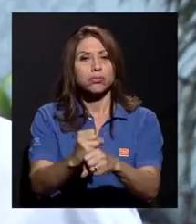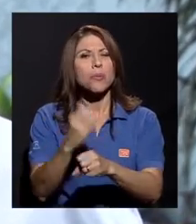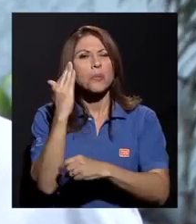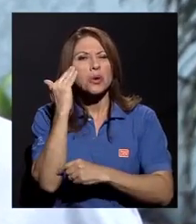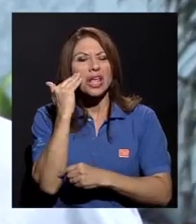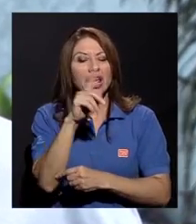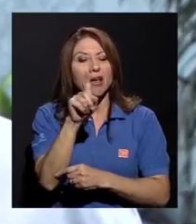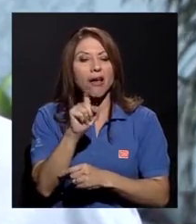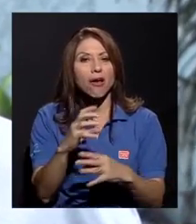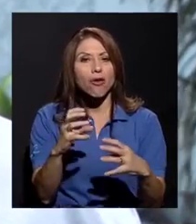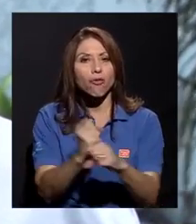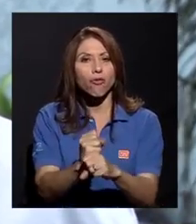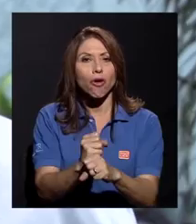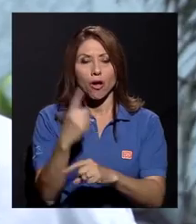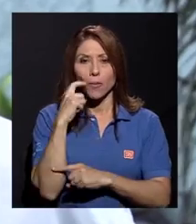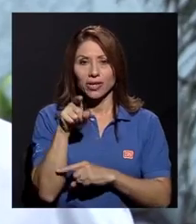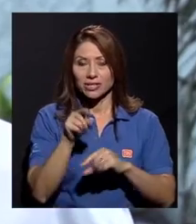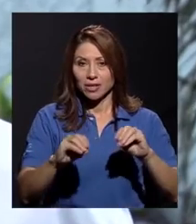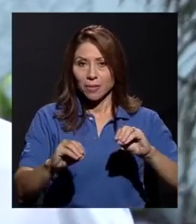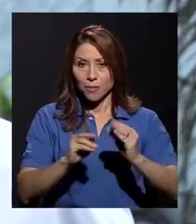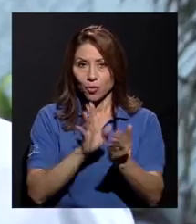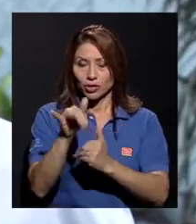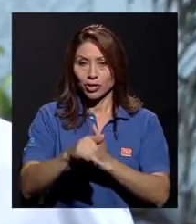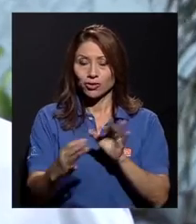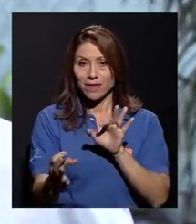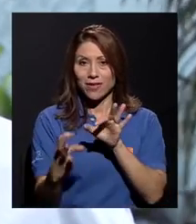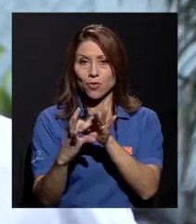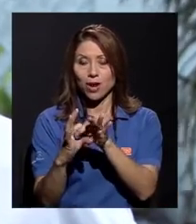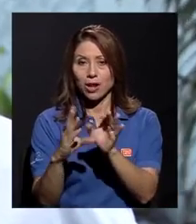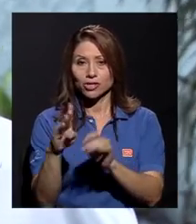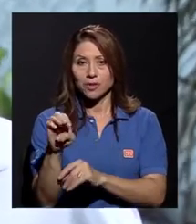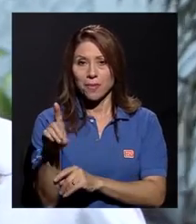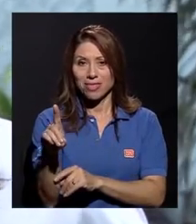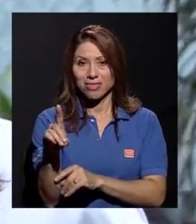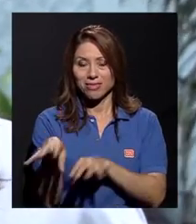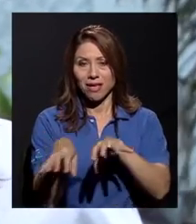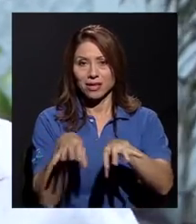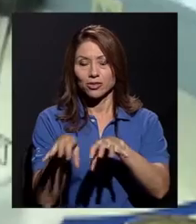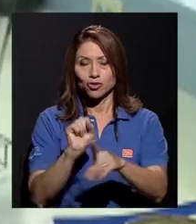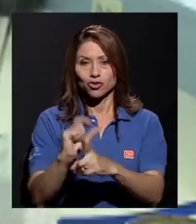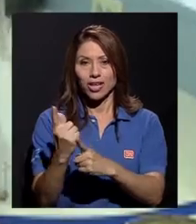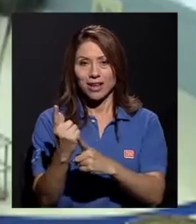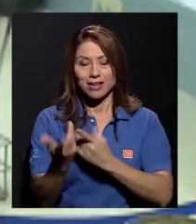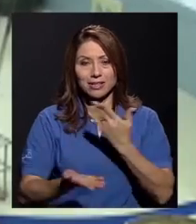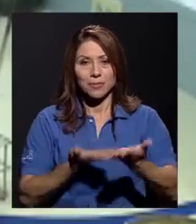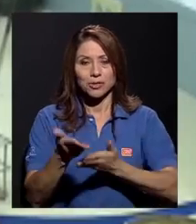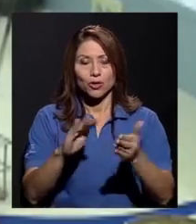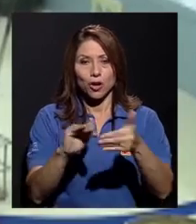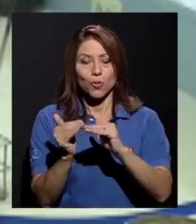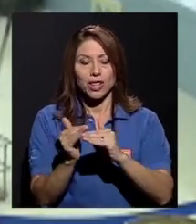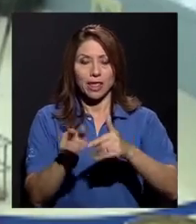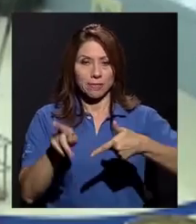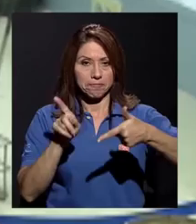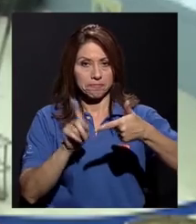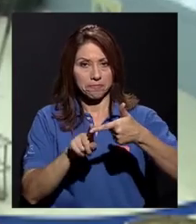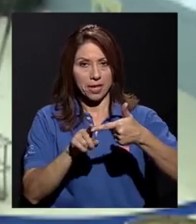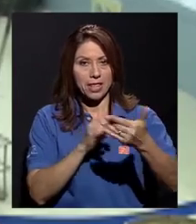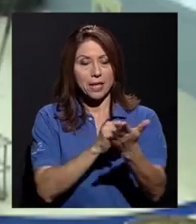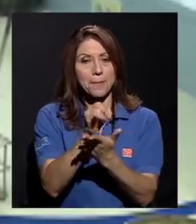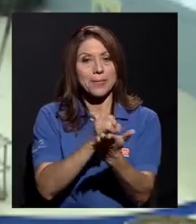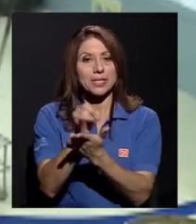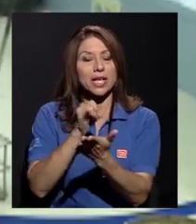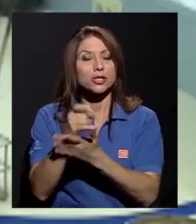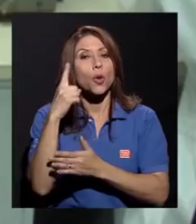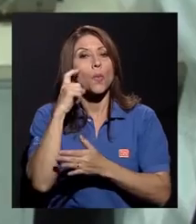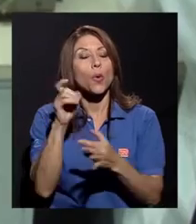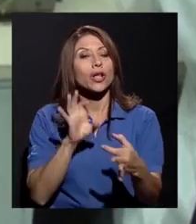porque claramente es un proyecto que está vinculado al CIMED, que es de acción social y que es de servicio a la comunidad. De investigación, pues porque tiene que